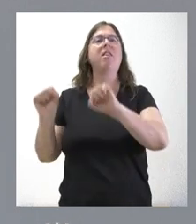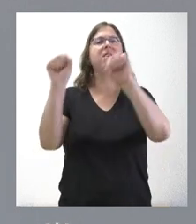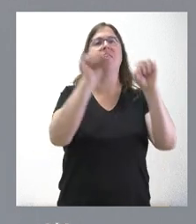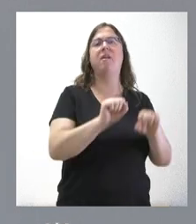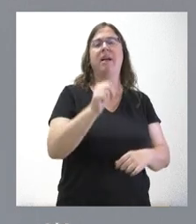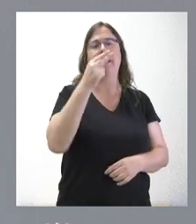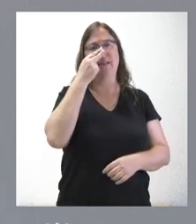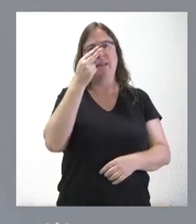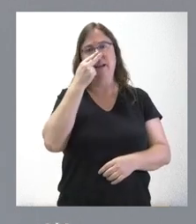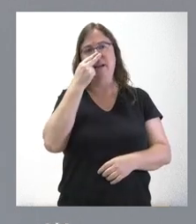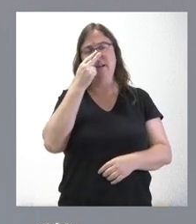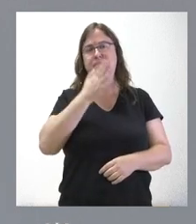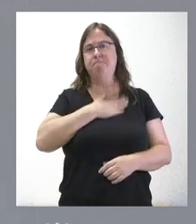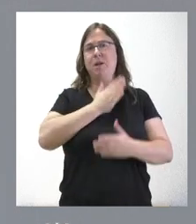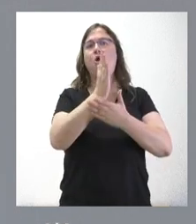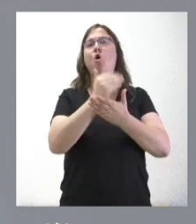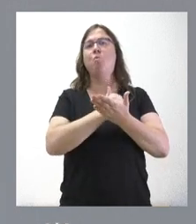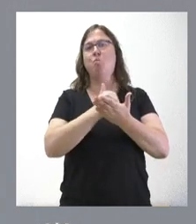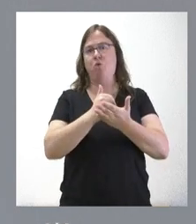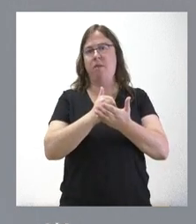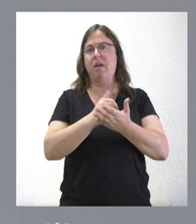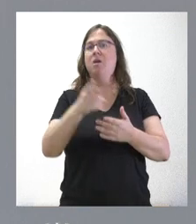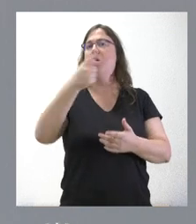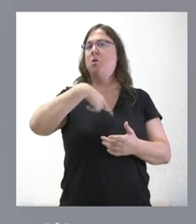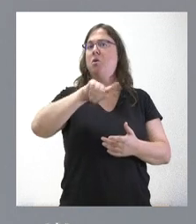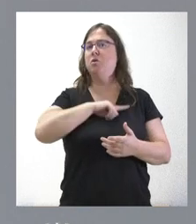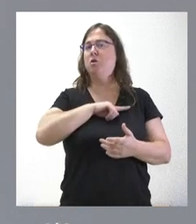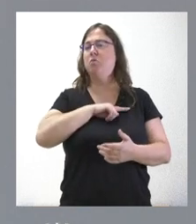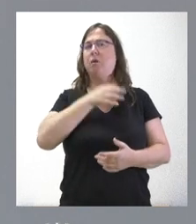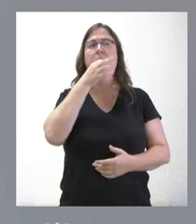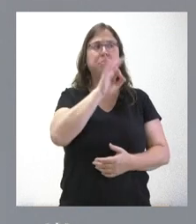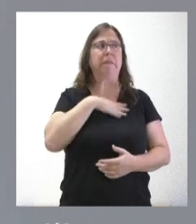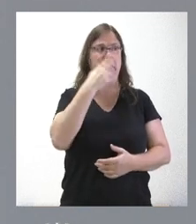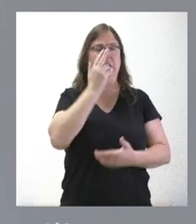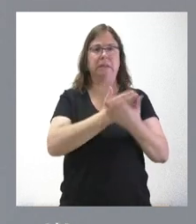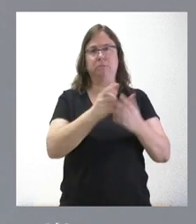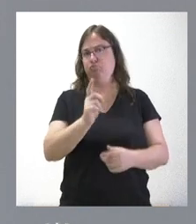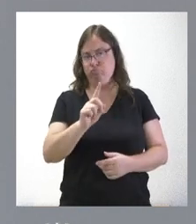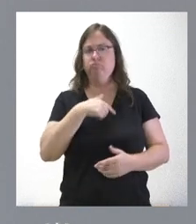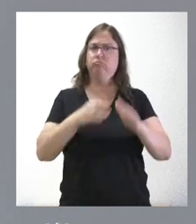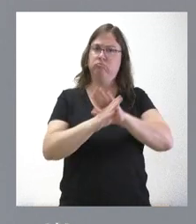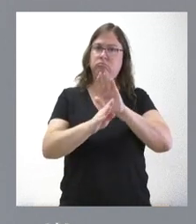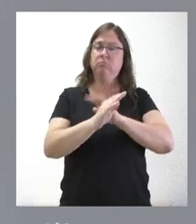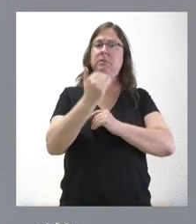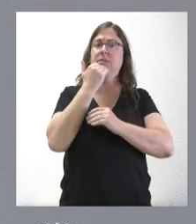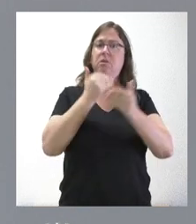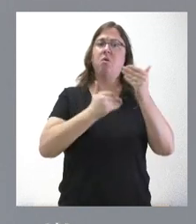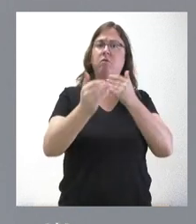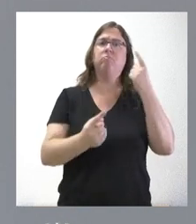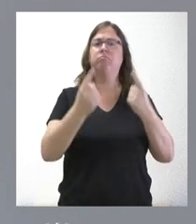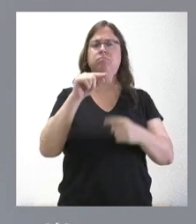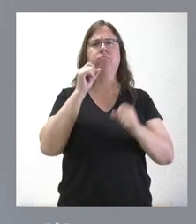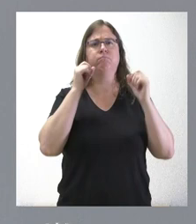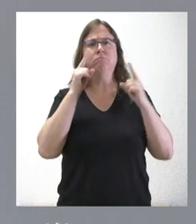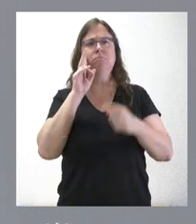intereses de nuestra comunidad autónoma. Nosotros no vamos a renunciar a defender los intereses de Castilla y León. si en algún momento viéramos que,